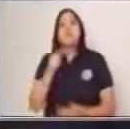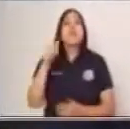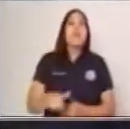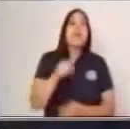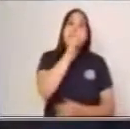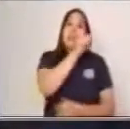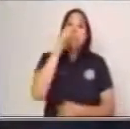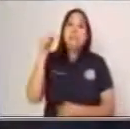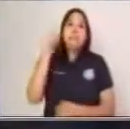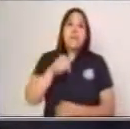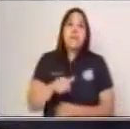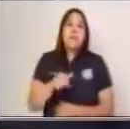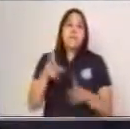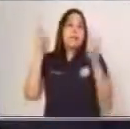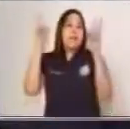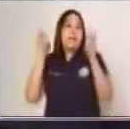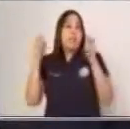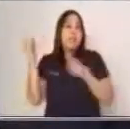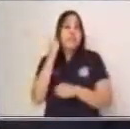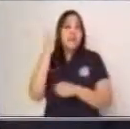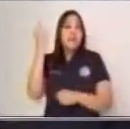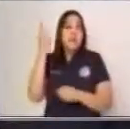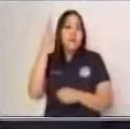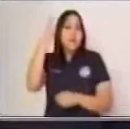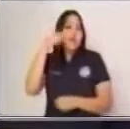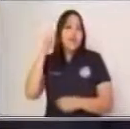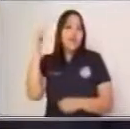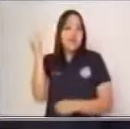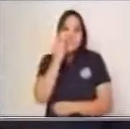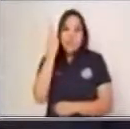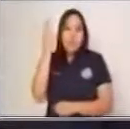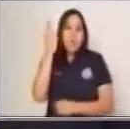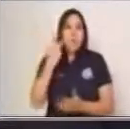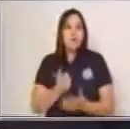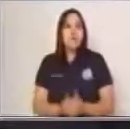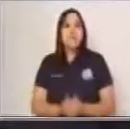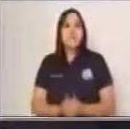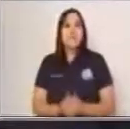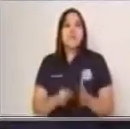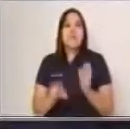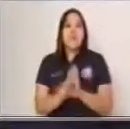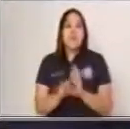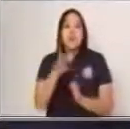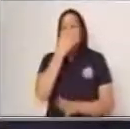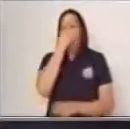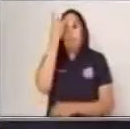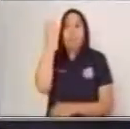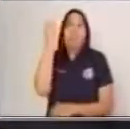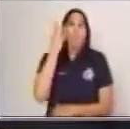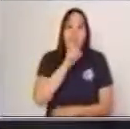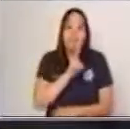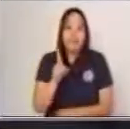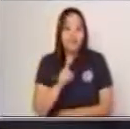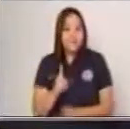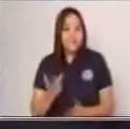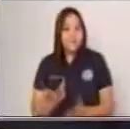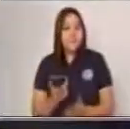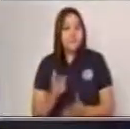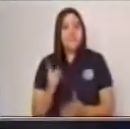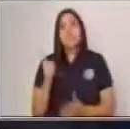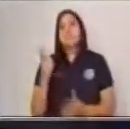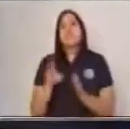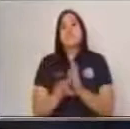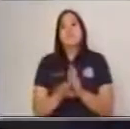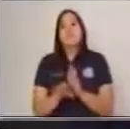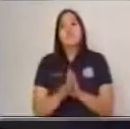viviendo temas importantes, días importantes, fechas importantes que no se nos puede pasar por alto. Número